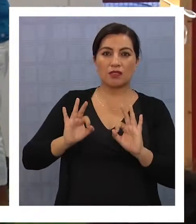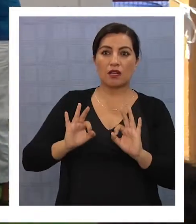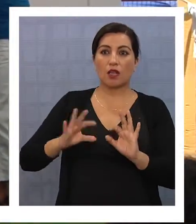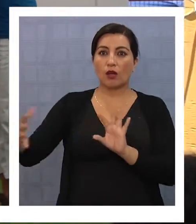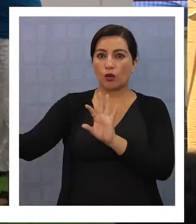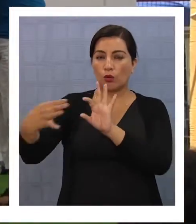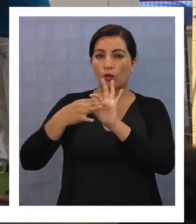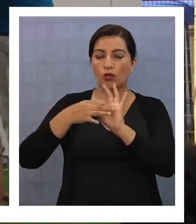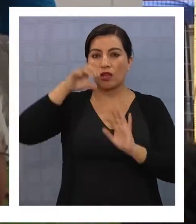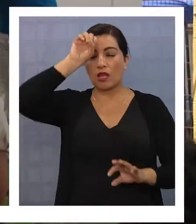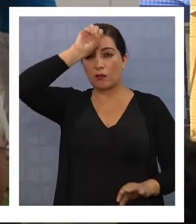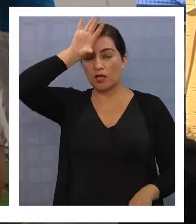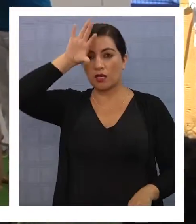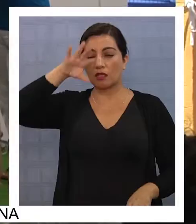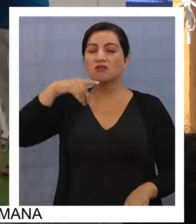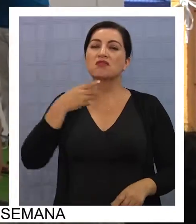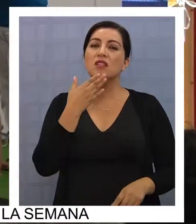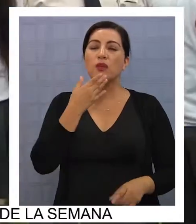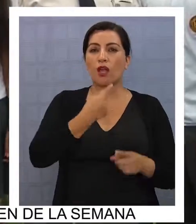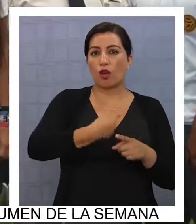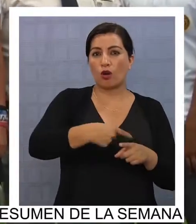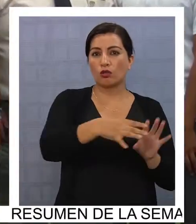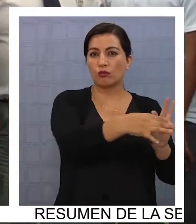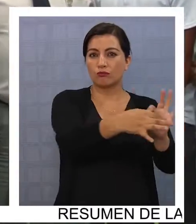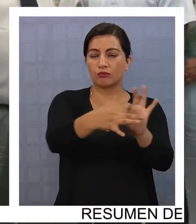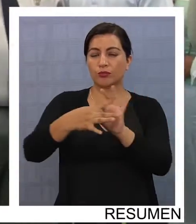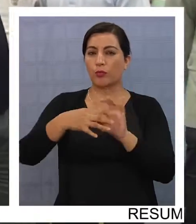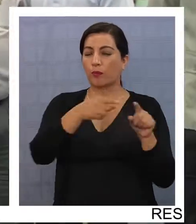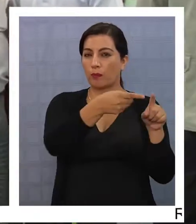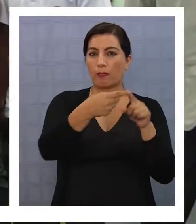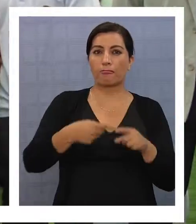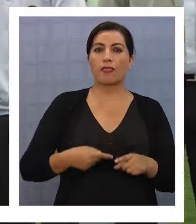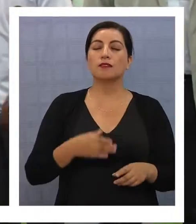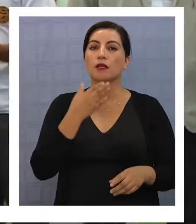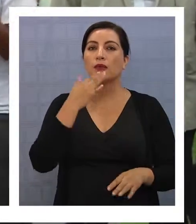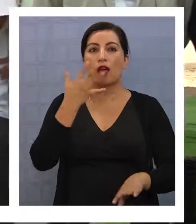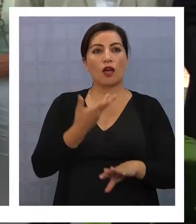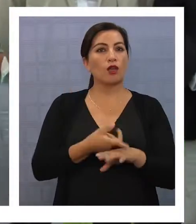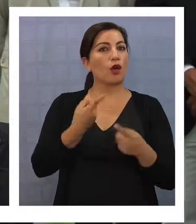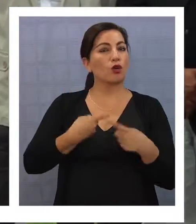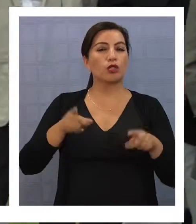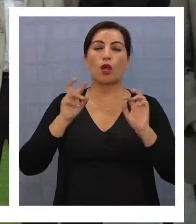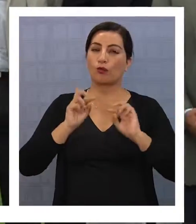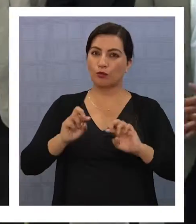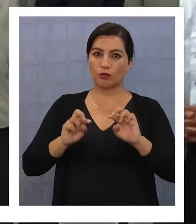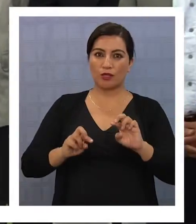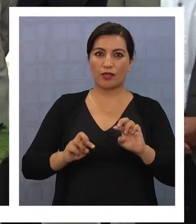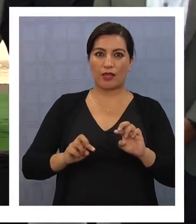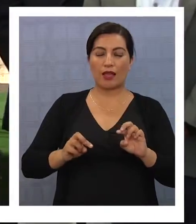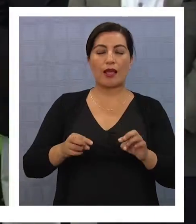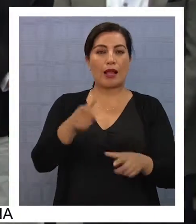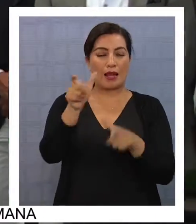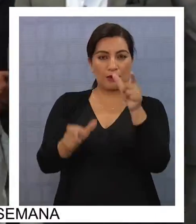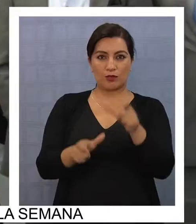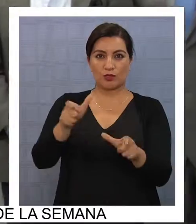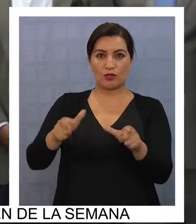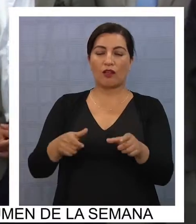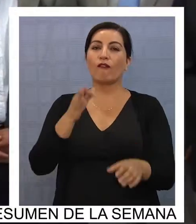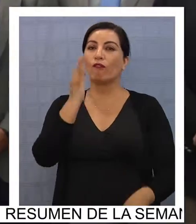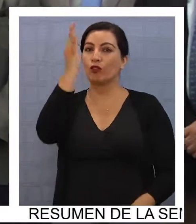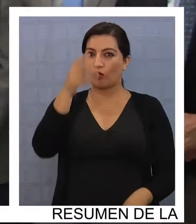sino que a diferentes ámbitos productivos, lo que ampliaría las posibilidades de empleabilidad de los estudiantes y futuros técnicos.